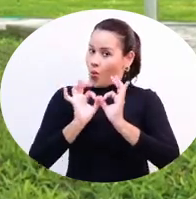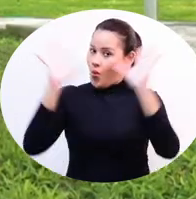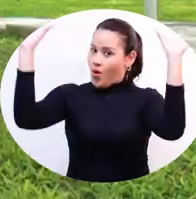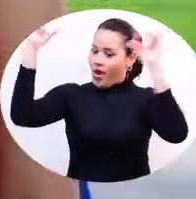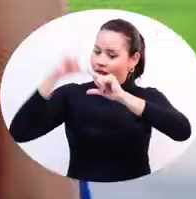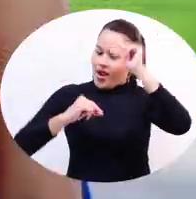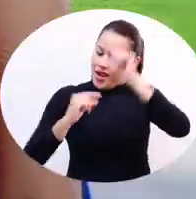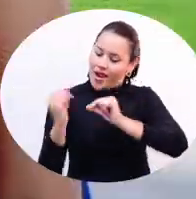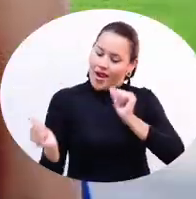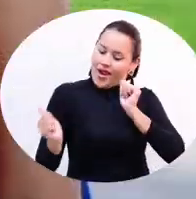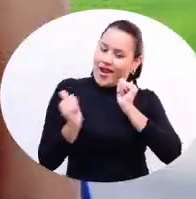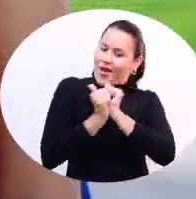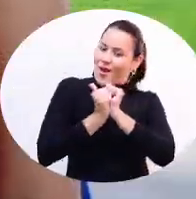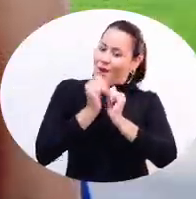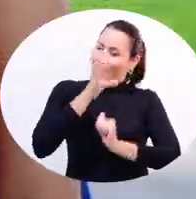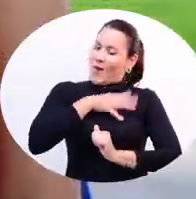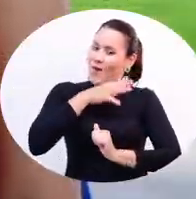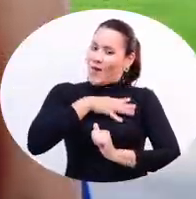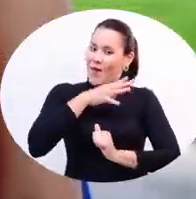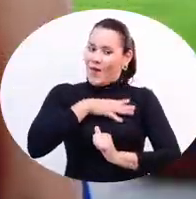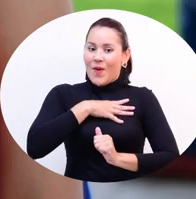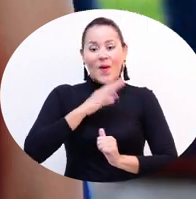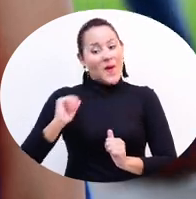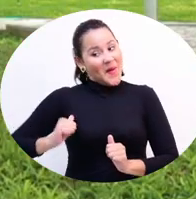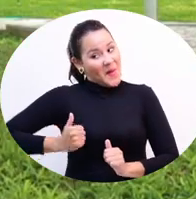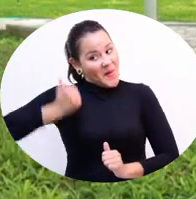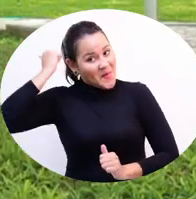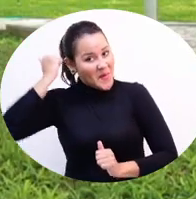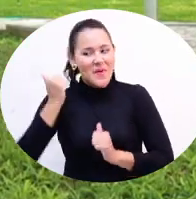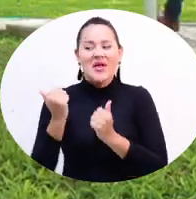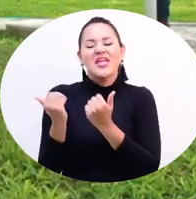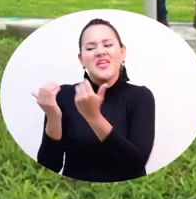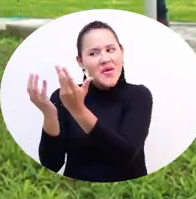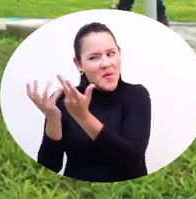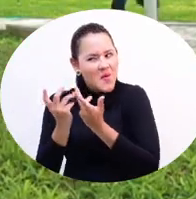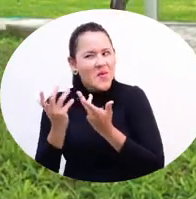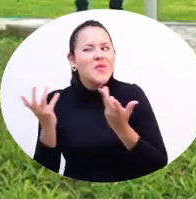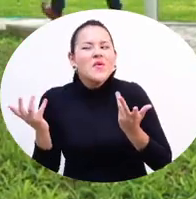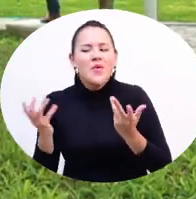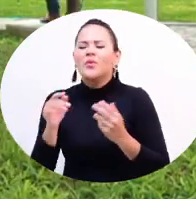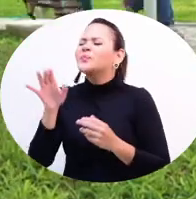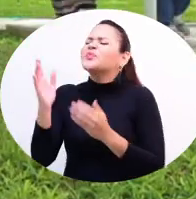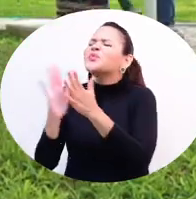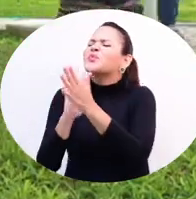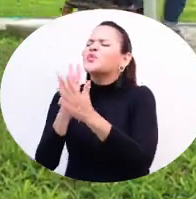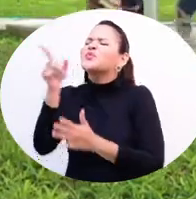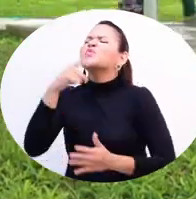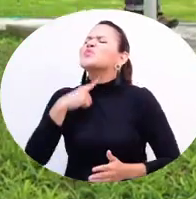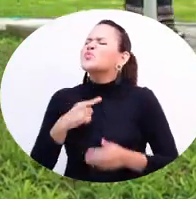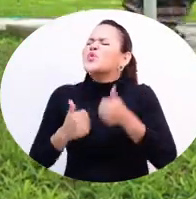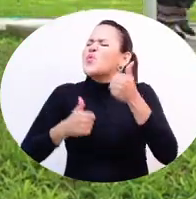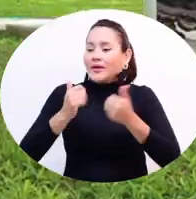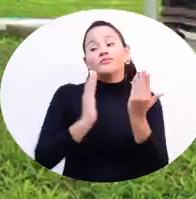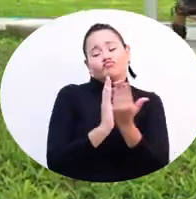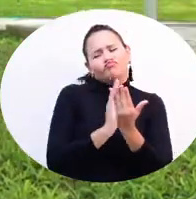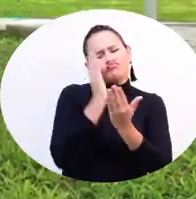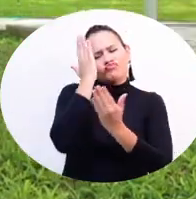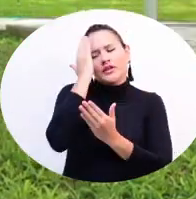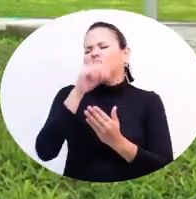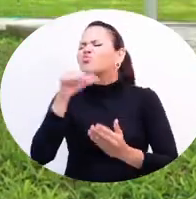que te tengo, pues empecemos a compartir eso que te apasiona, eso que te gusta, eso que haces, además de estudiar. Pues me gusta el yoga.